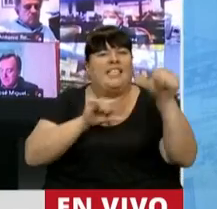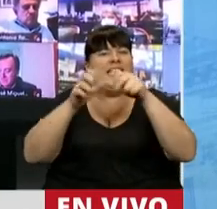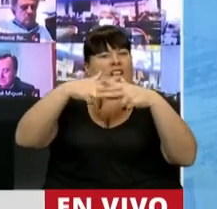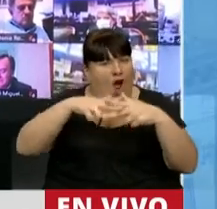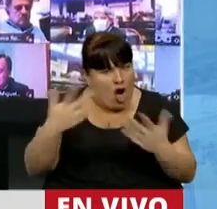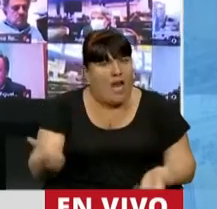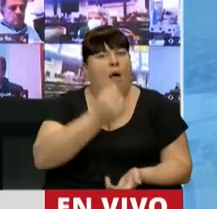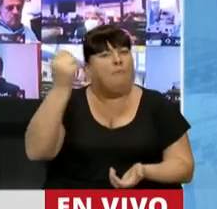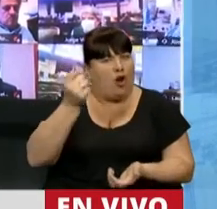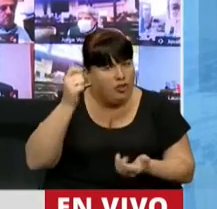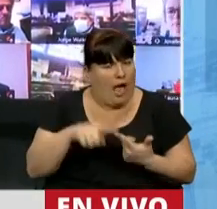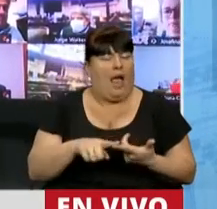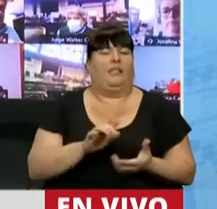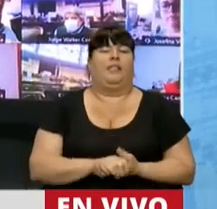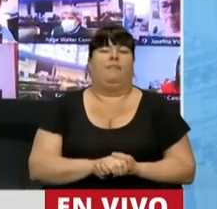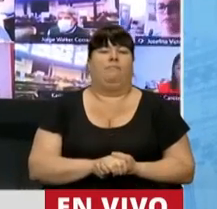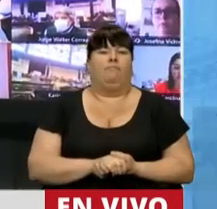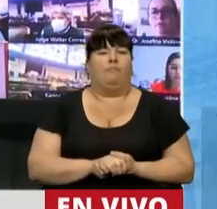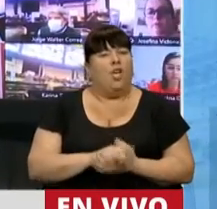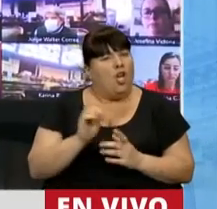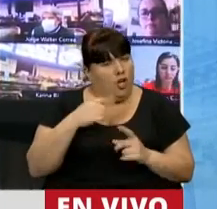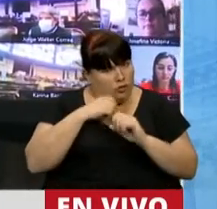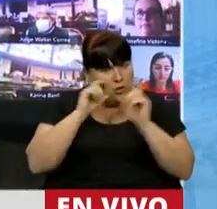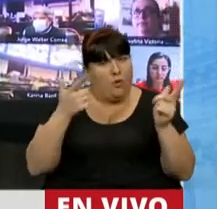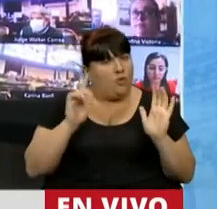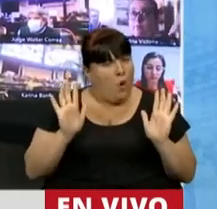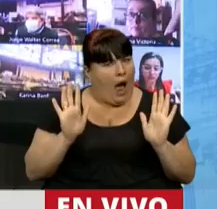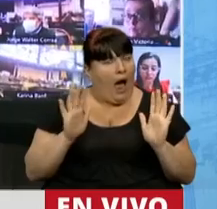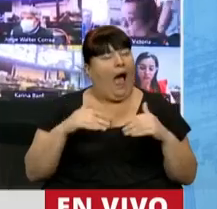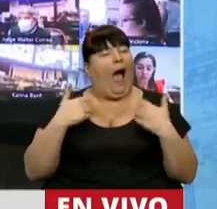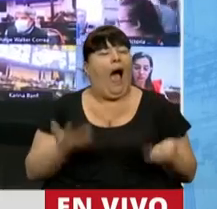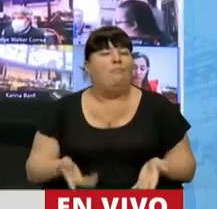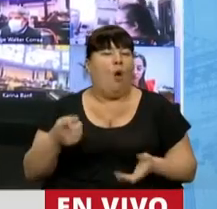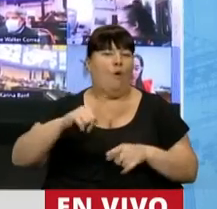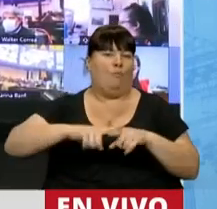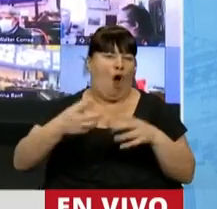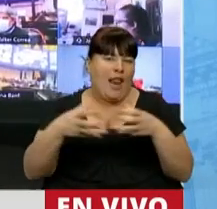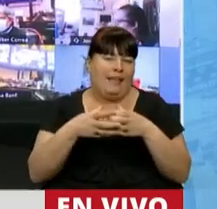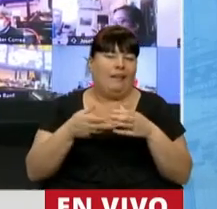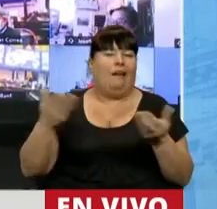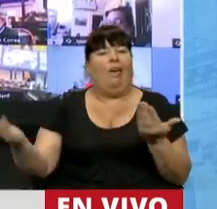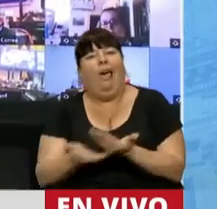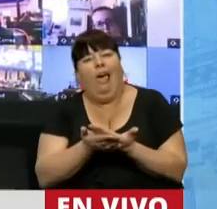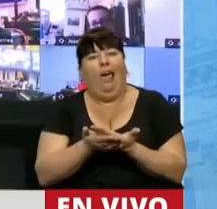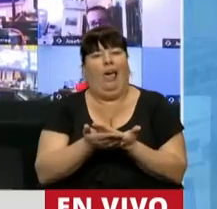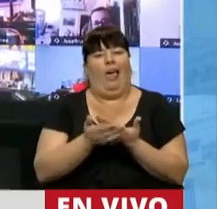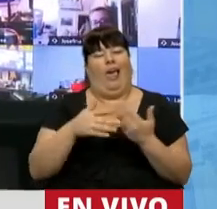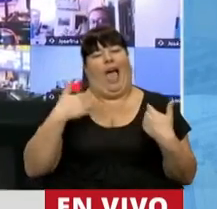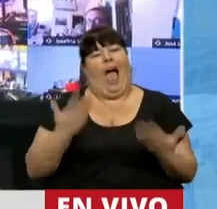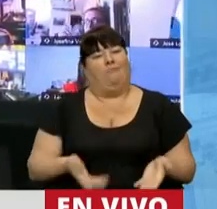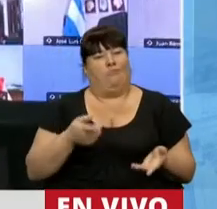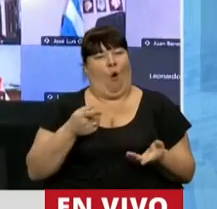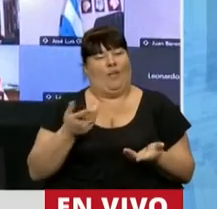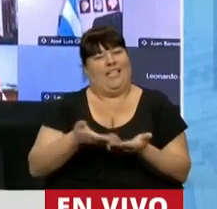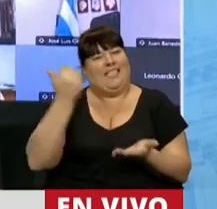y Tecnología es de gran importancia. Y no nos sorprende el oportunismo político de meter el zarpazo